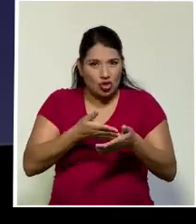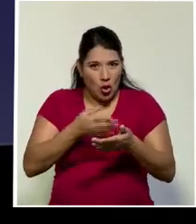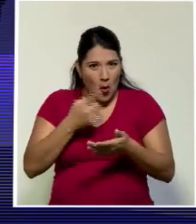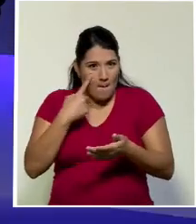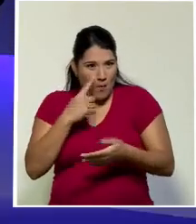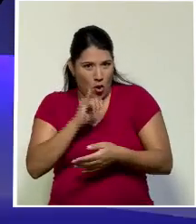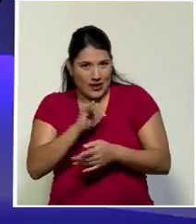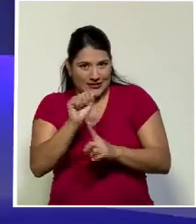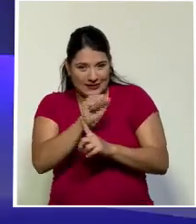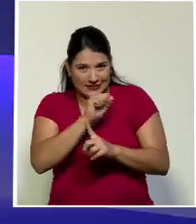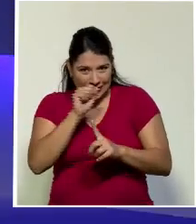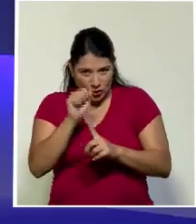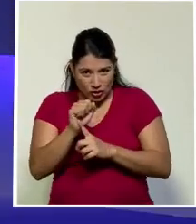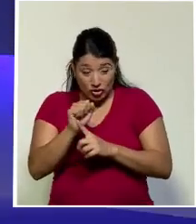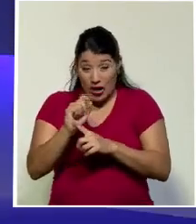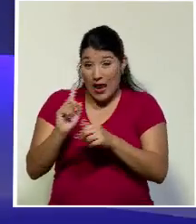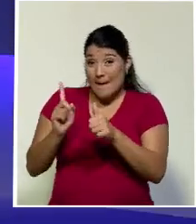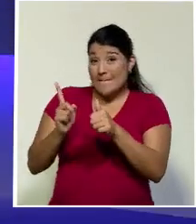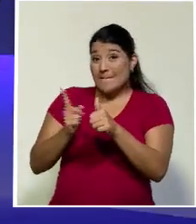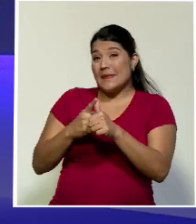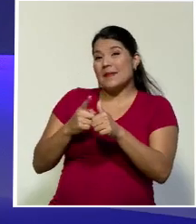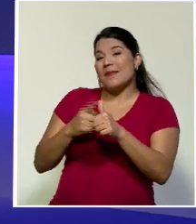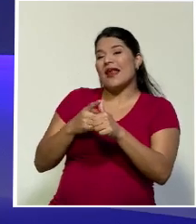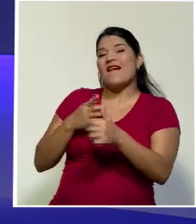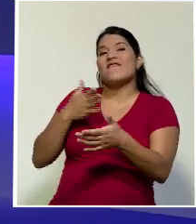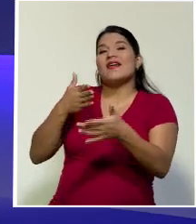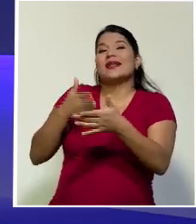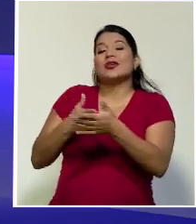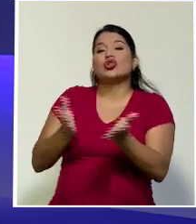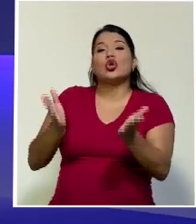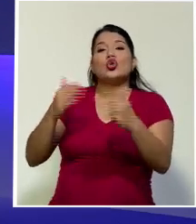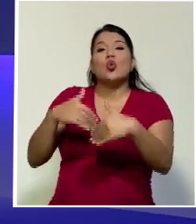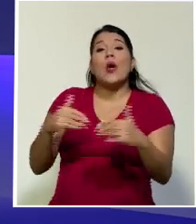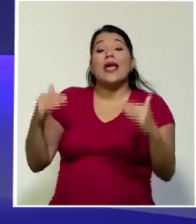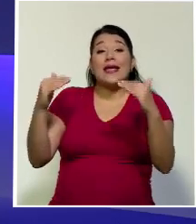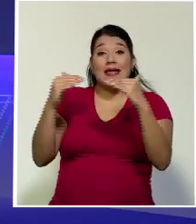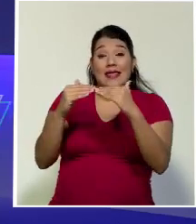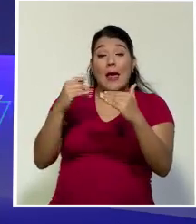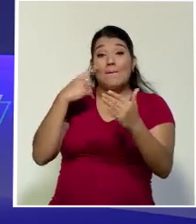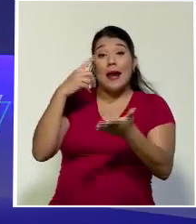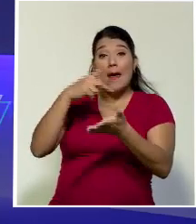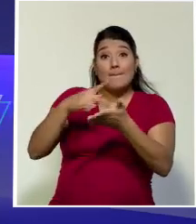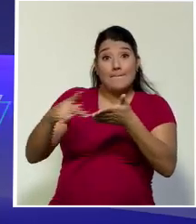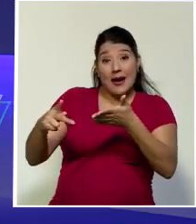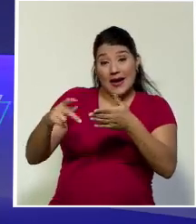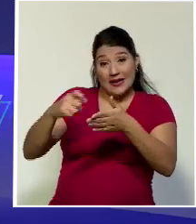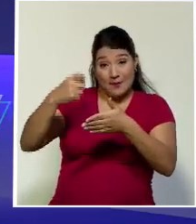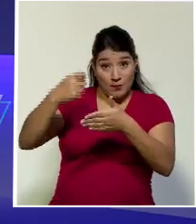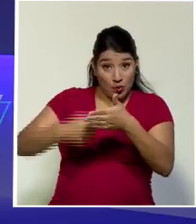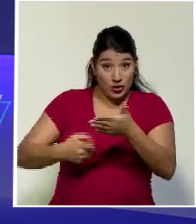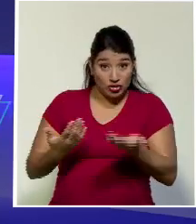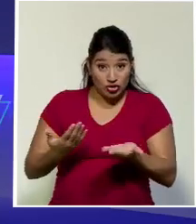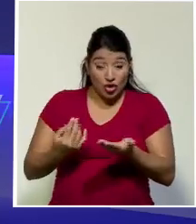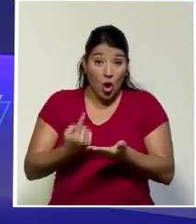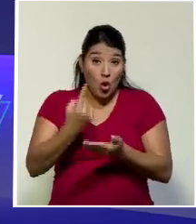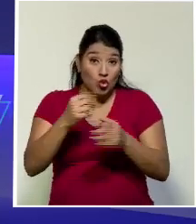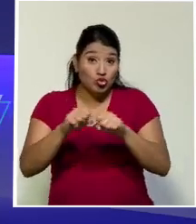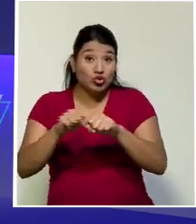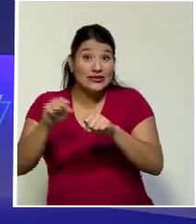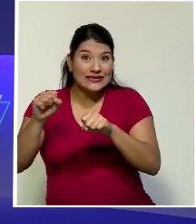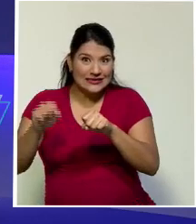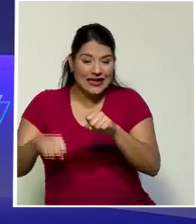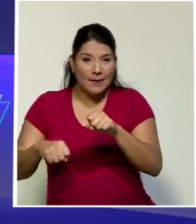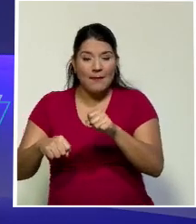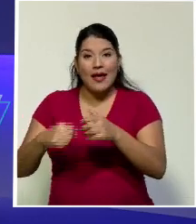consecuencia, sin duda alguna, es la inequidad que se genera en el sistema tributario. Un sistema tributario debería